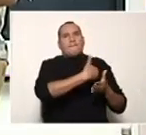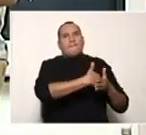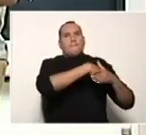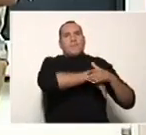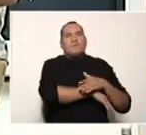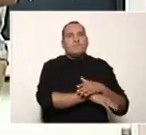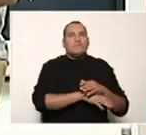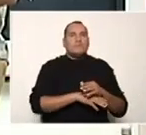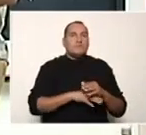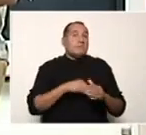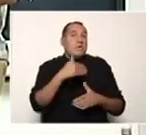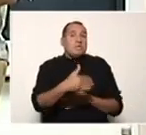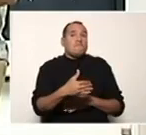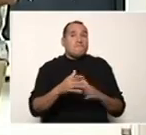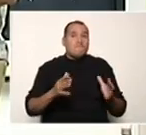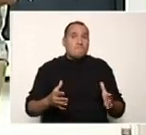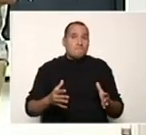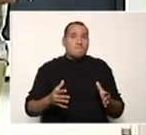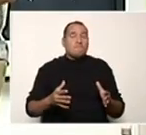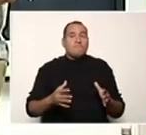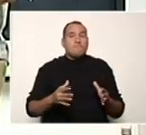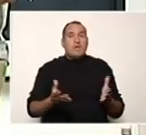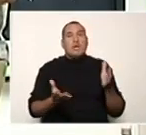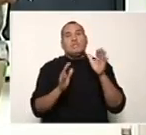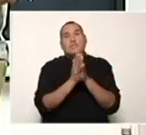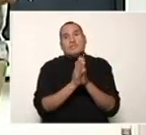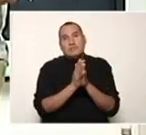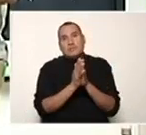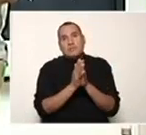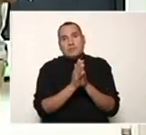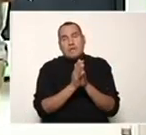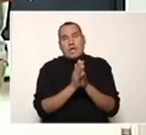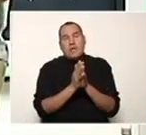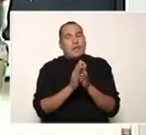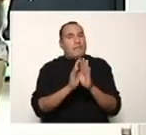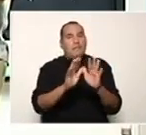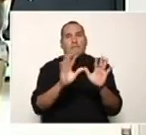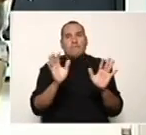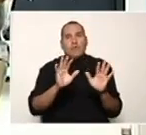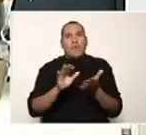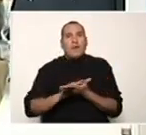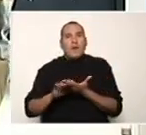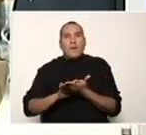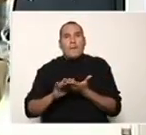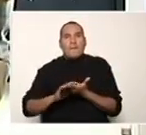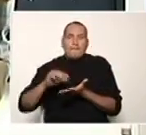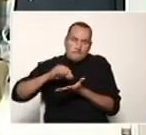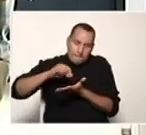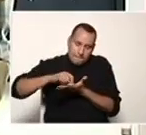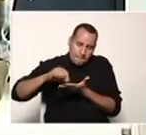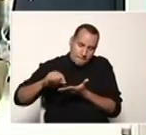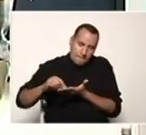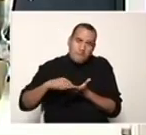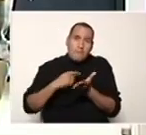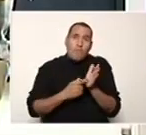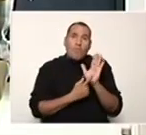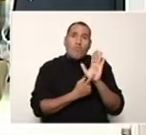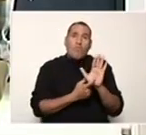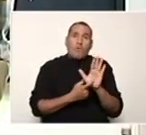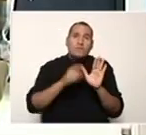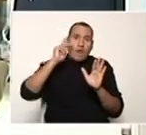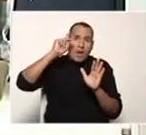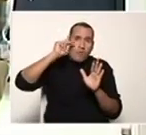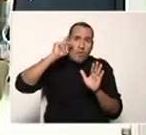la caja aritmética desaparece la operación al cerrarla. En cambio, aquí me queda en físico y puedo mostrársela a mi profesor para que sea